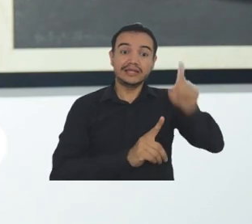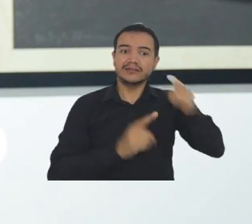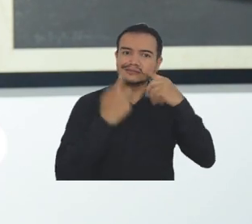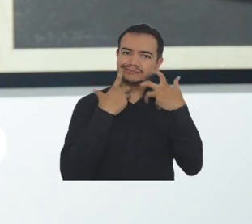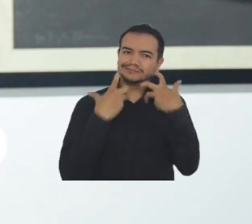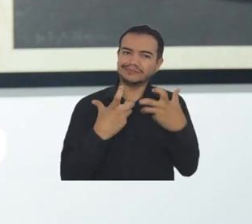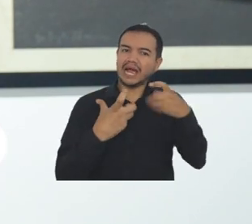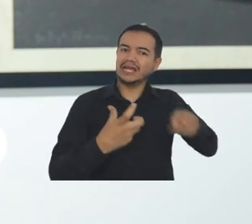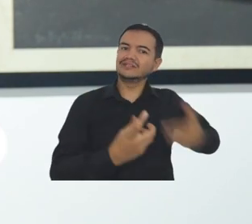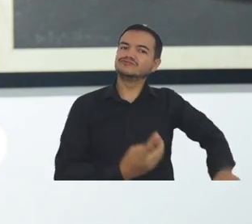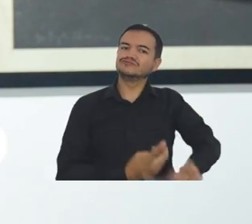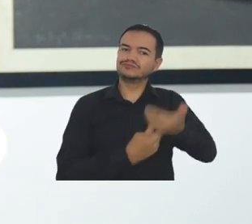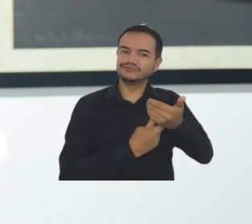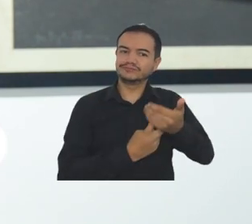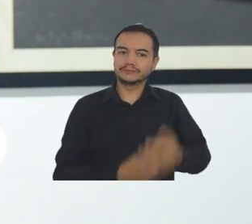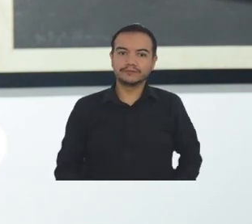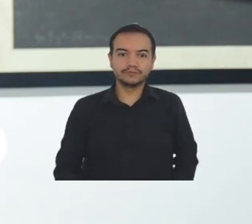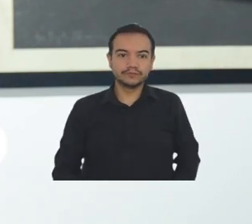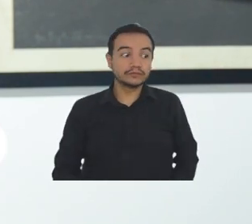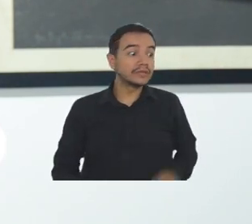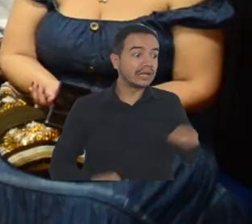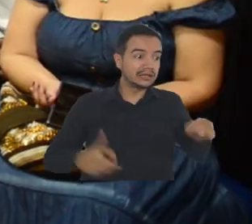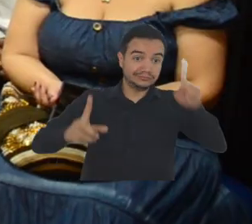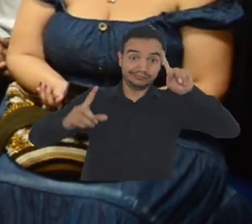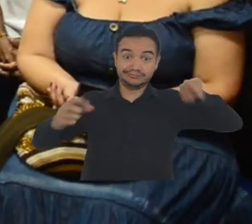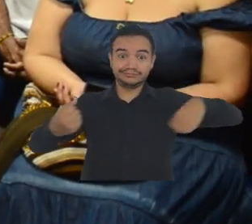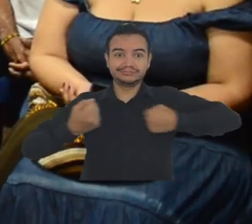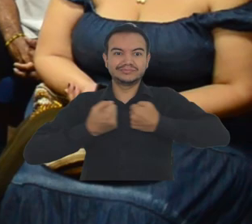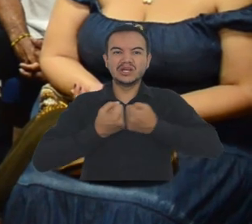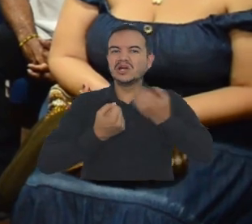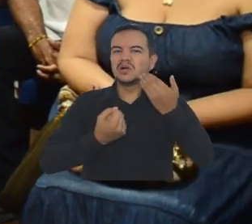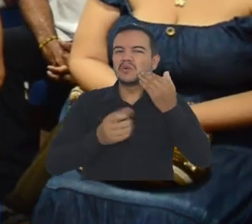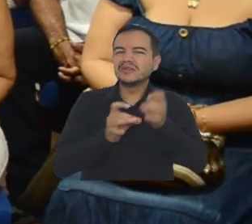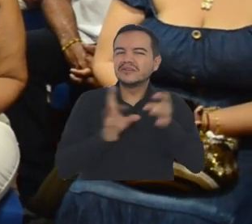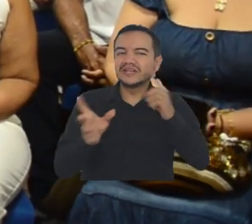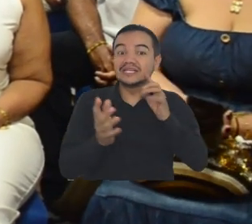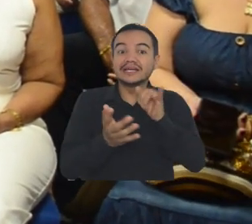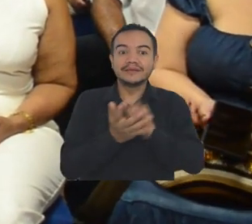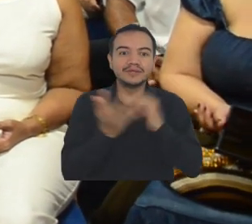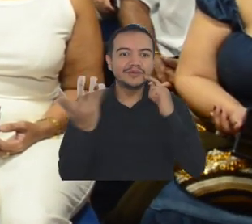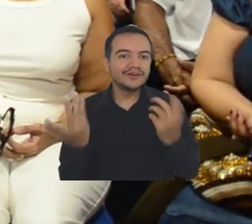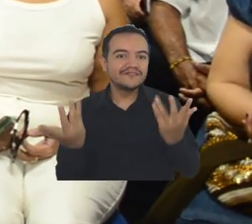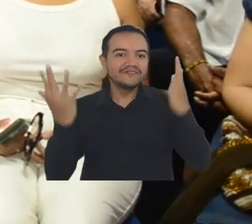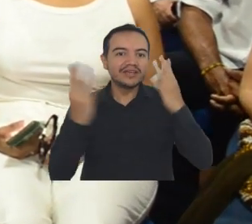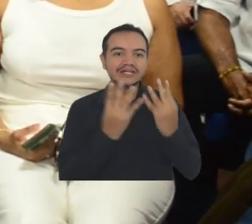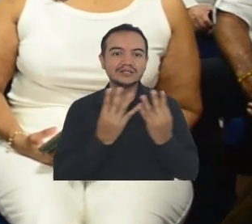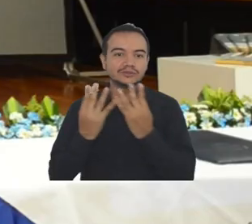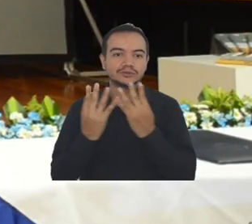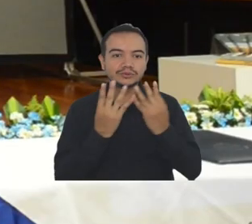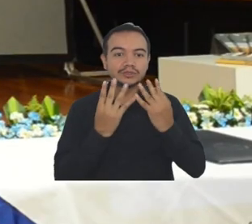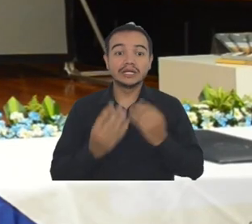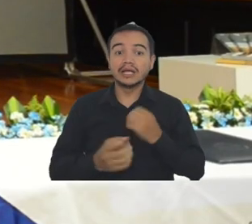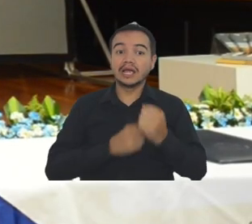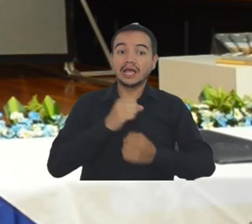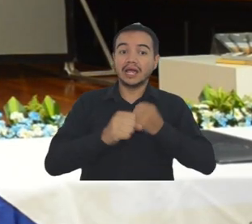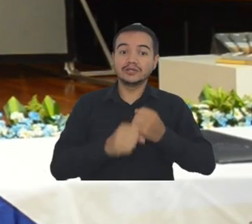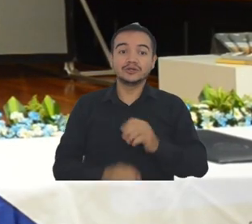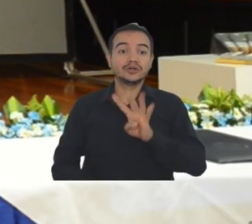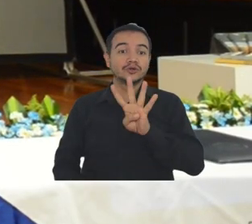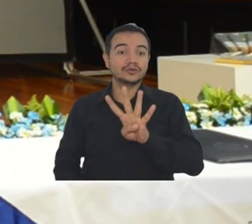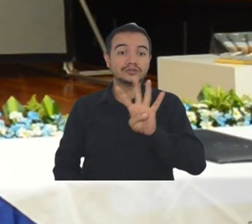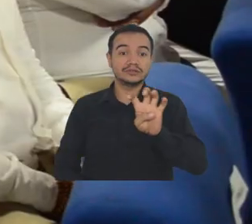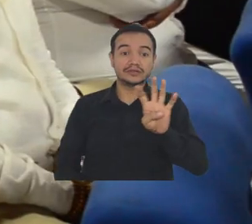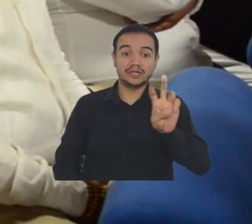de lo que debemos conservar, de lo que debemos proteger. La alianza, que se materializó en el marco del aniversario 498 de